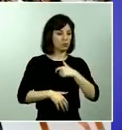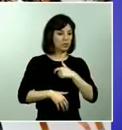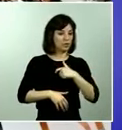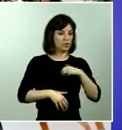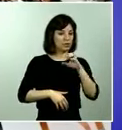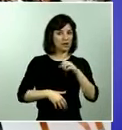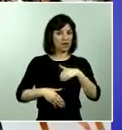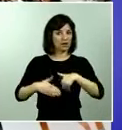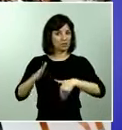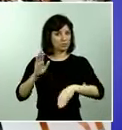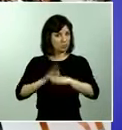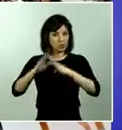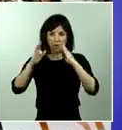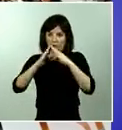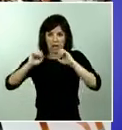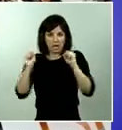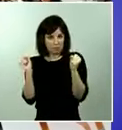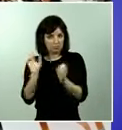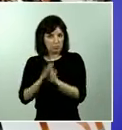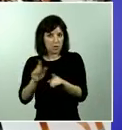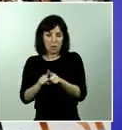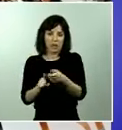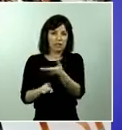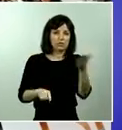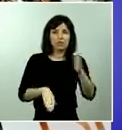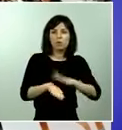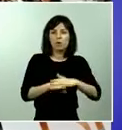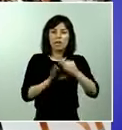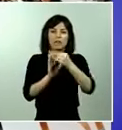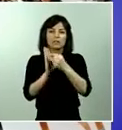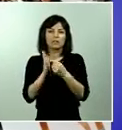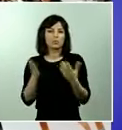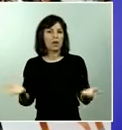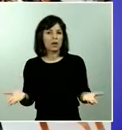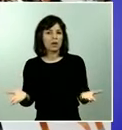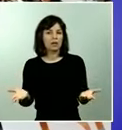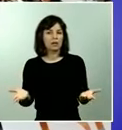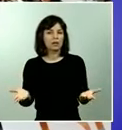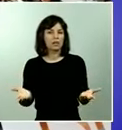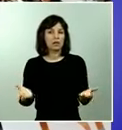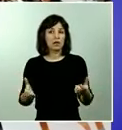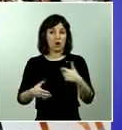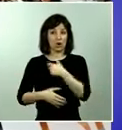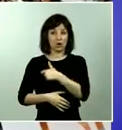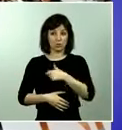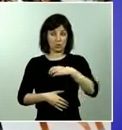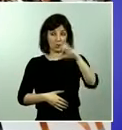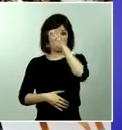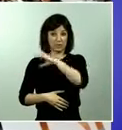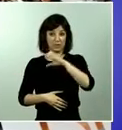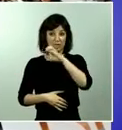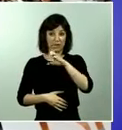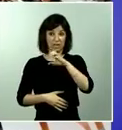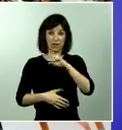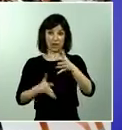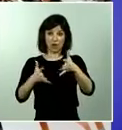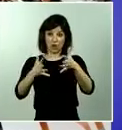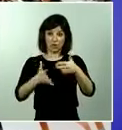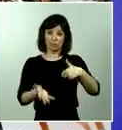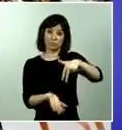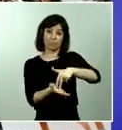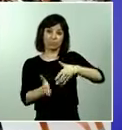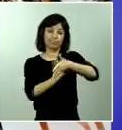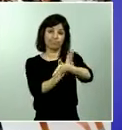población ¿por qué? ¿en paso a qué criterios van a comparecer los miembros de esta comisión científica en el Congreso para dar explicaciones como